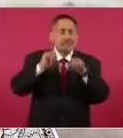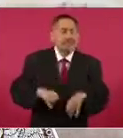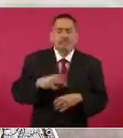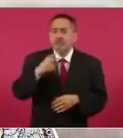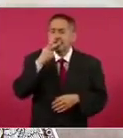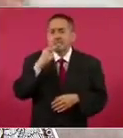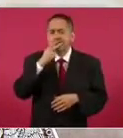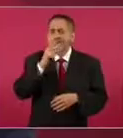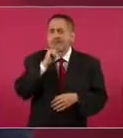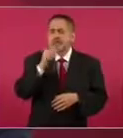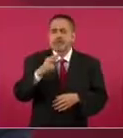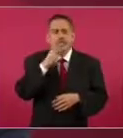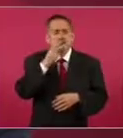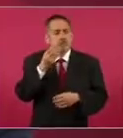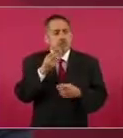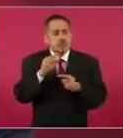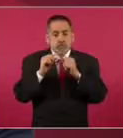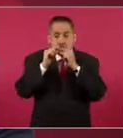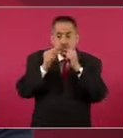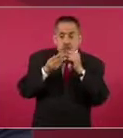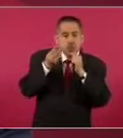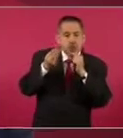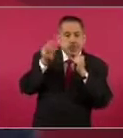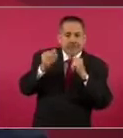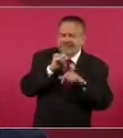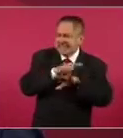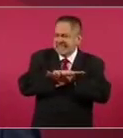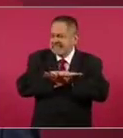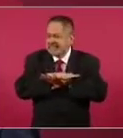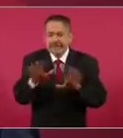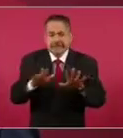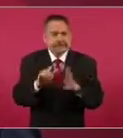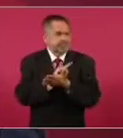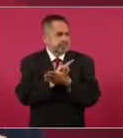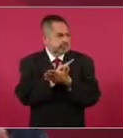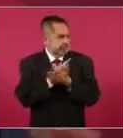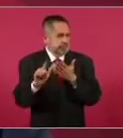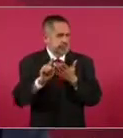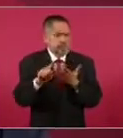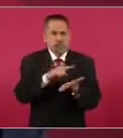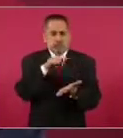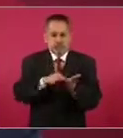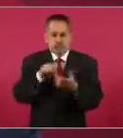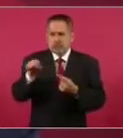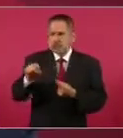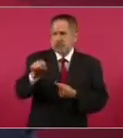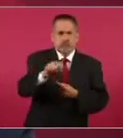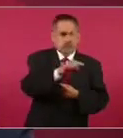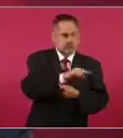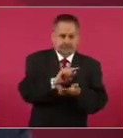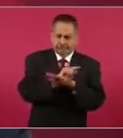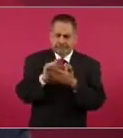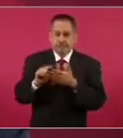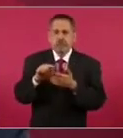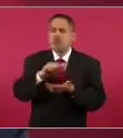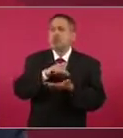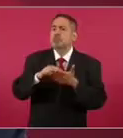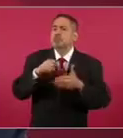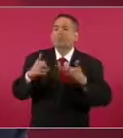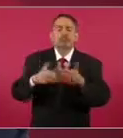y de emisiones de vapeadores precisamente y cigarrillos electrónicos, 100 por ciento de los espacios públicos